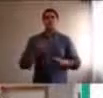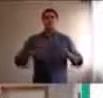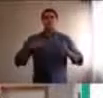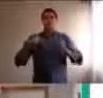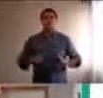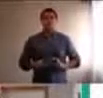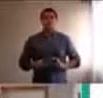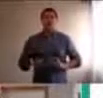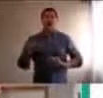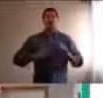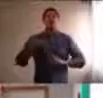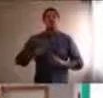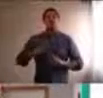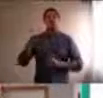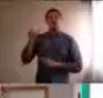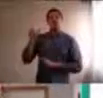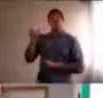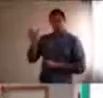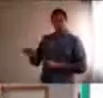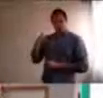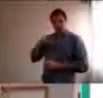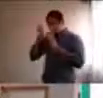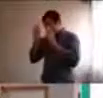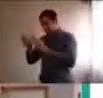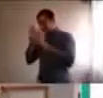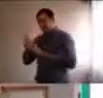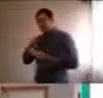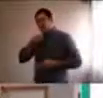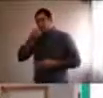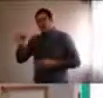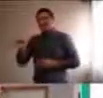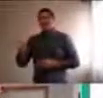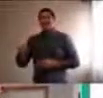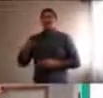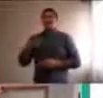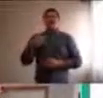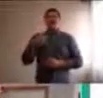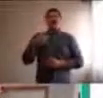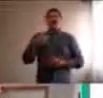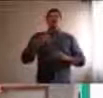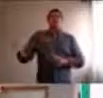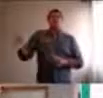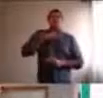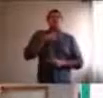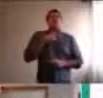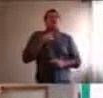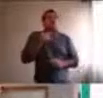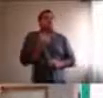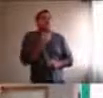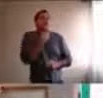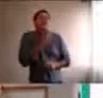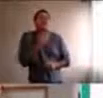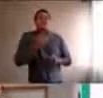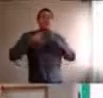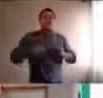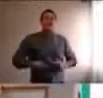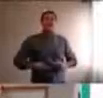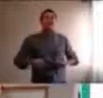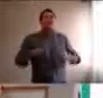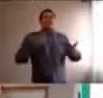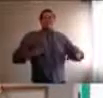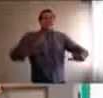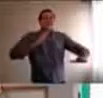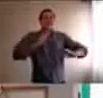que dicen, cuando empiezan las vacaciones, dicen, nos veo la hora, de volver a trabajar, para descansar, sobre todo, cuando tienen muchos chicos, muy